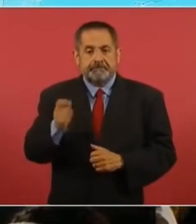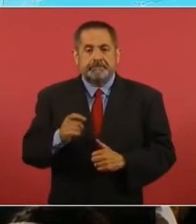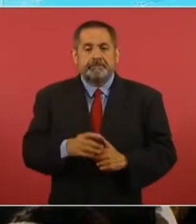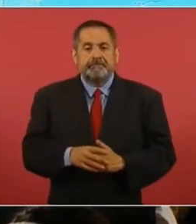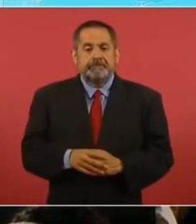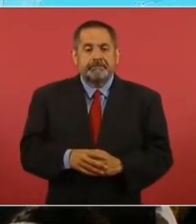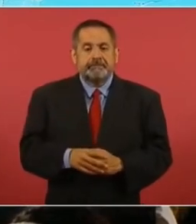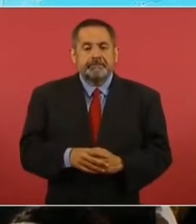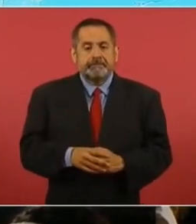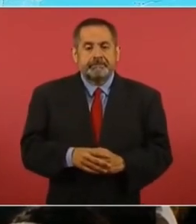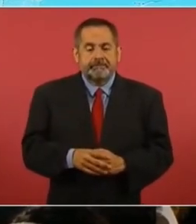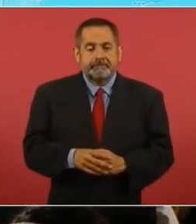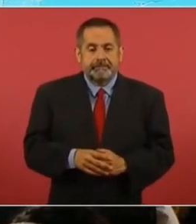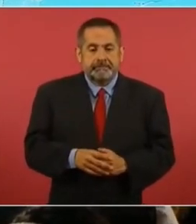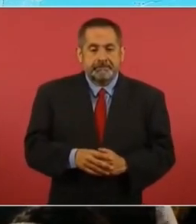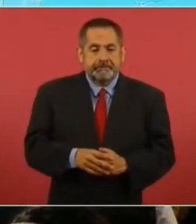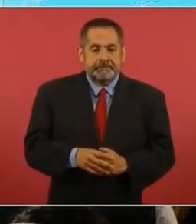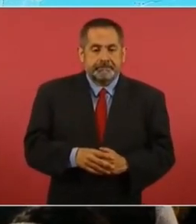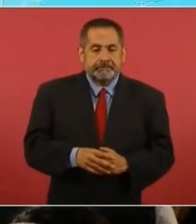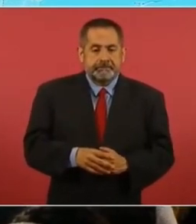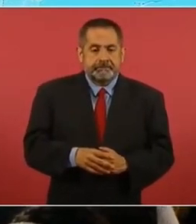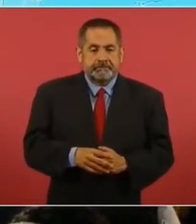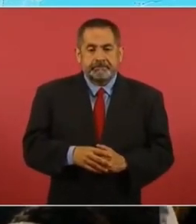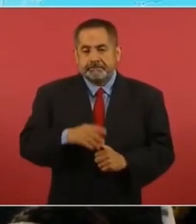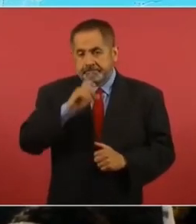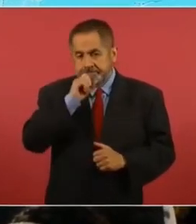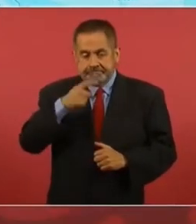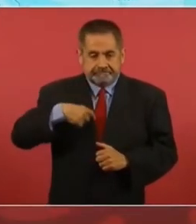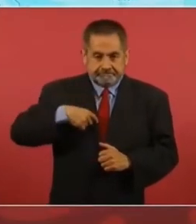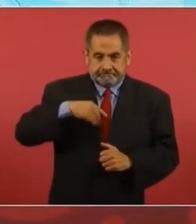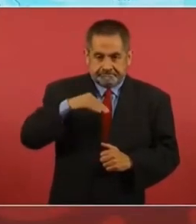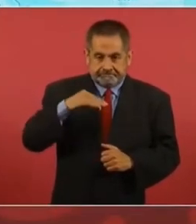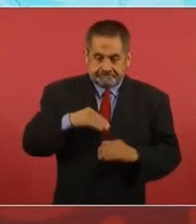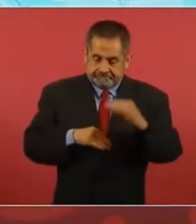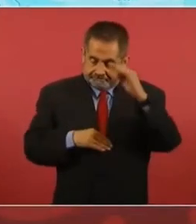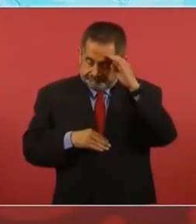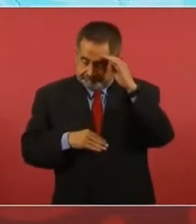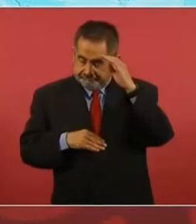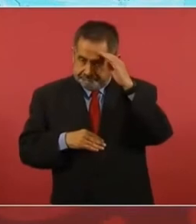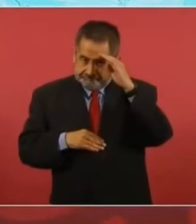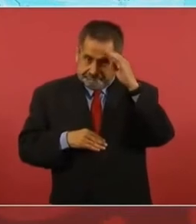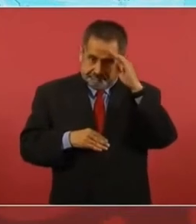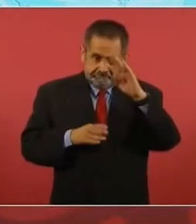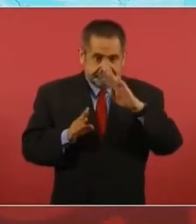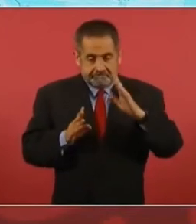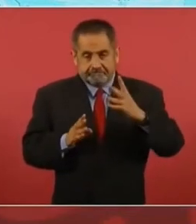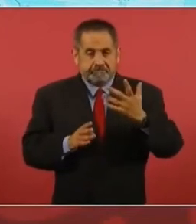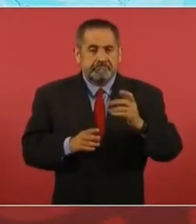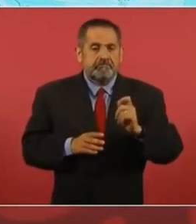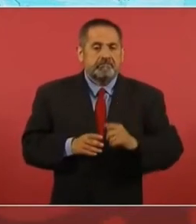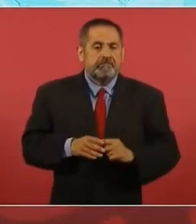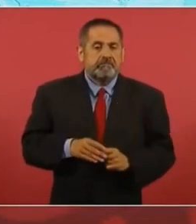Luego, se está pensando en